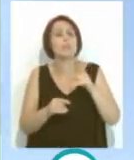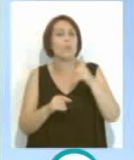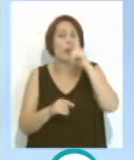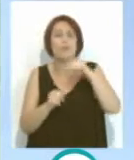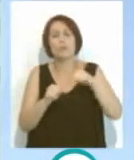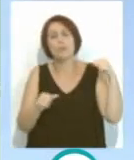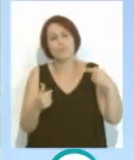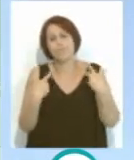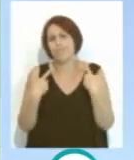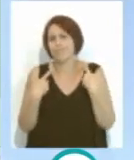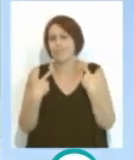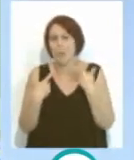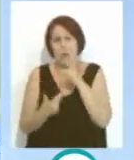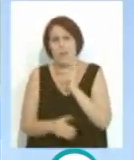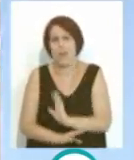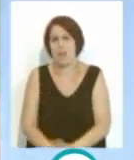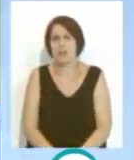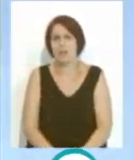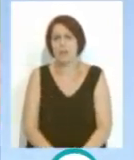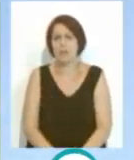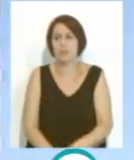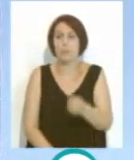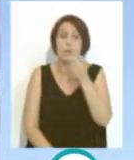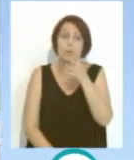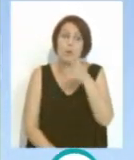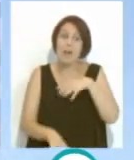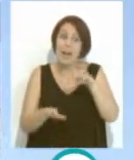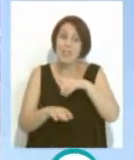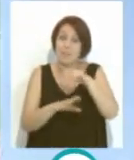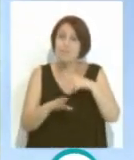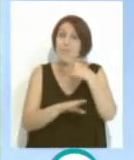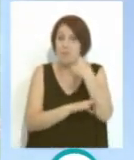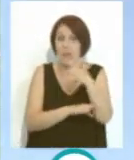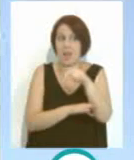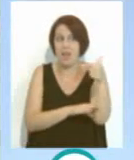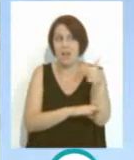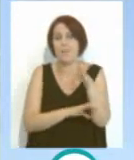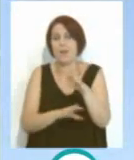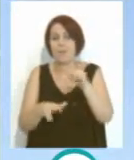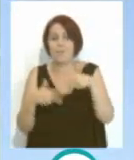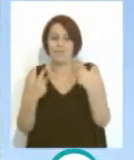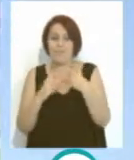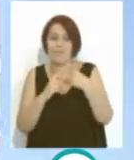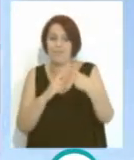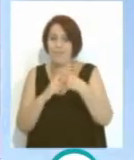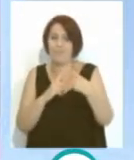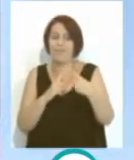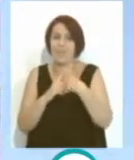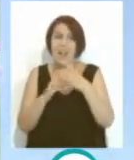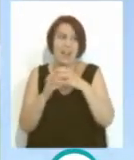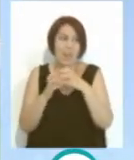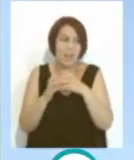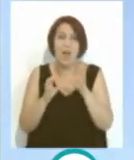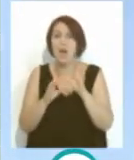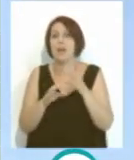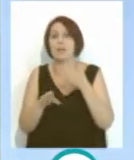malo, digamos. Bueno porque el Cádiz está en primera, pero no nos ha dejado hacer los desplazamientos, ese desplazamiento a Granada,